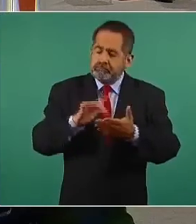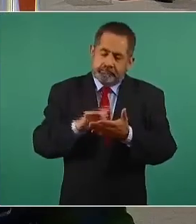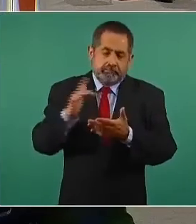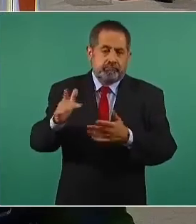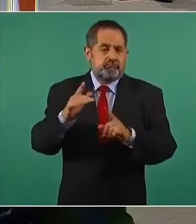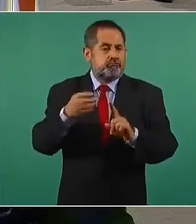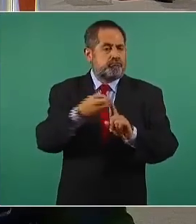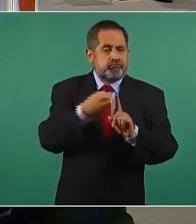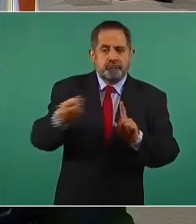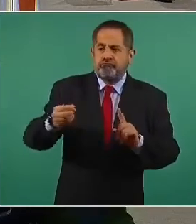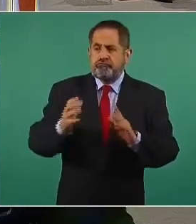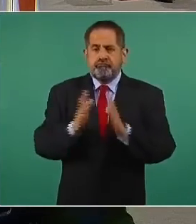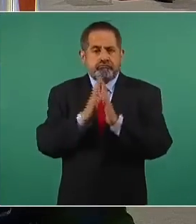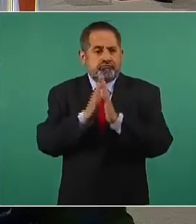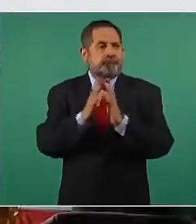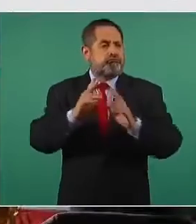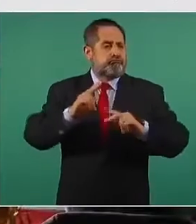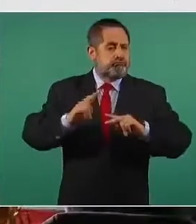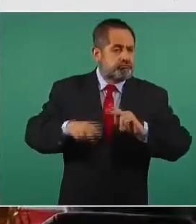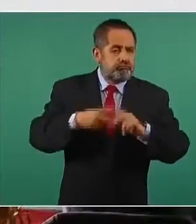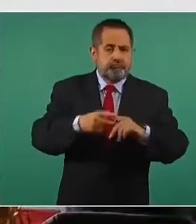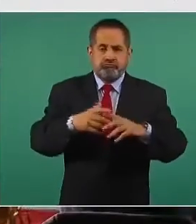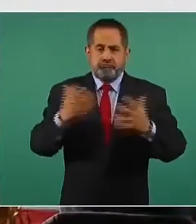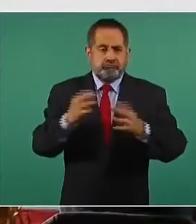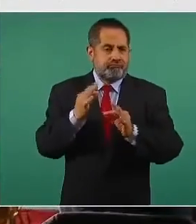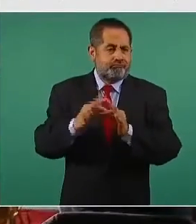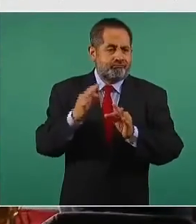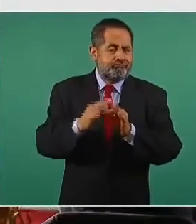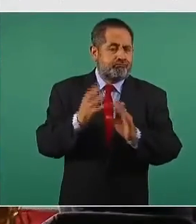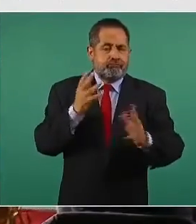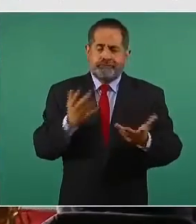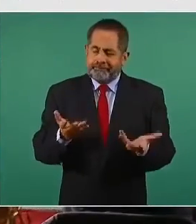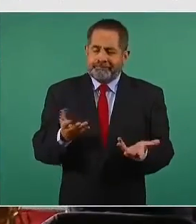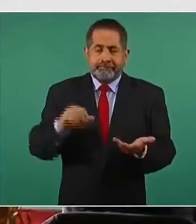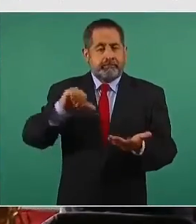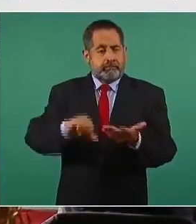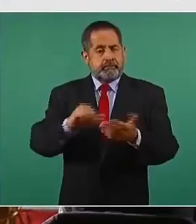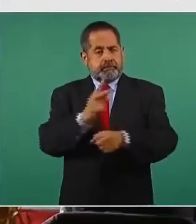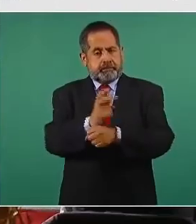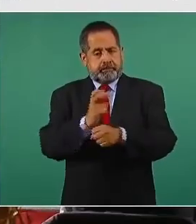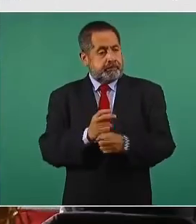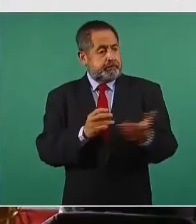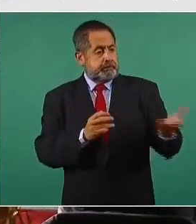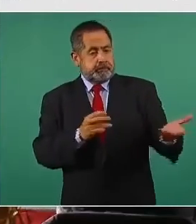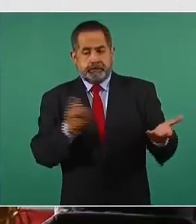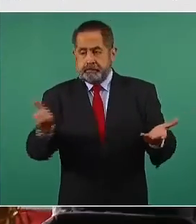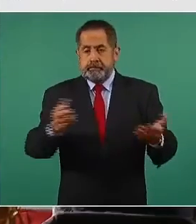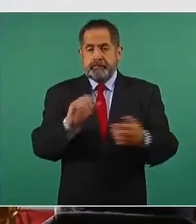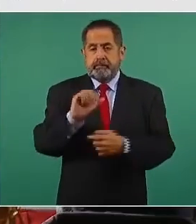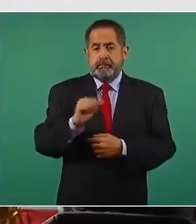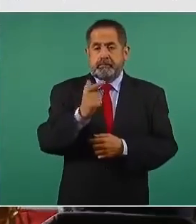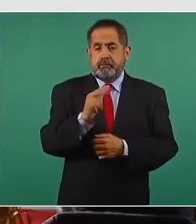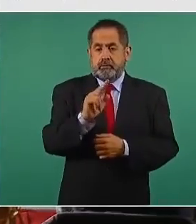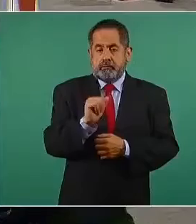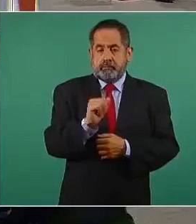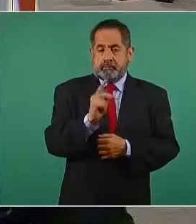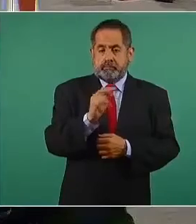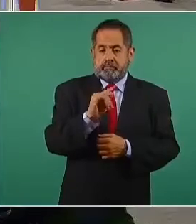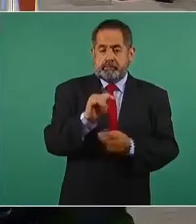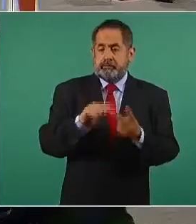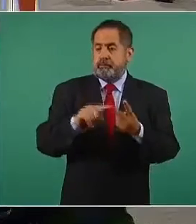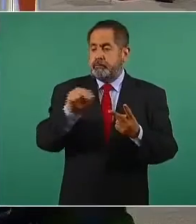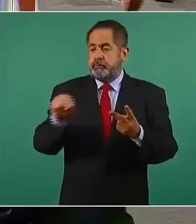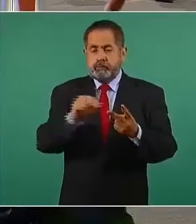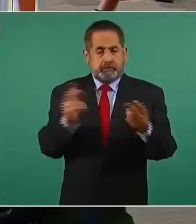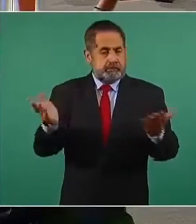su orden y seguir invitando el día de hoy en Agua Prieta y Nogales. Muchísimas gracias.